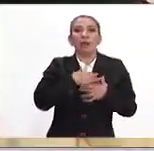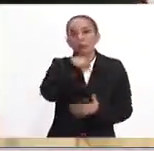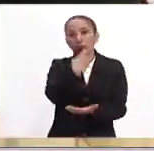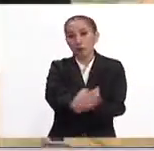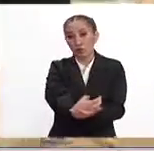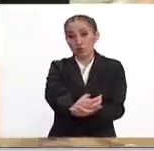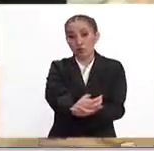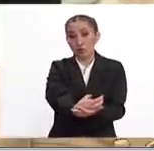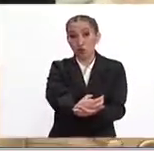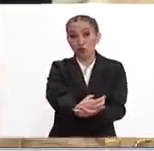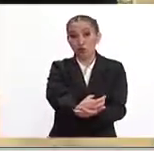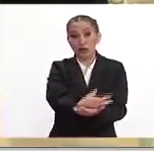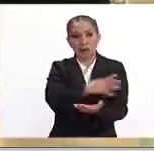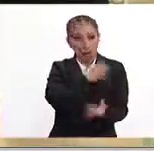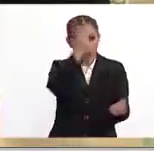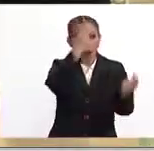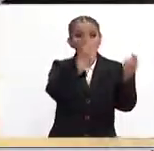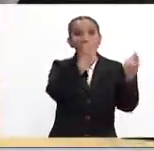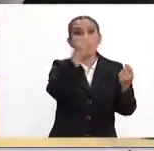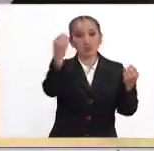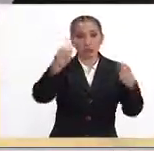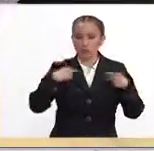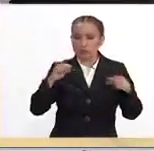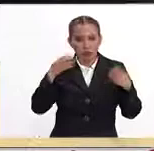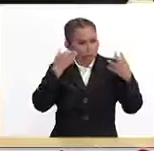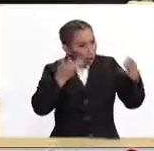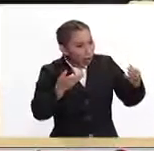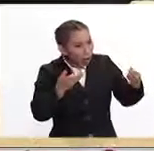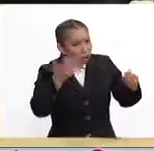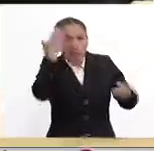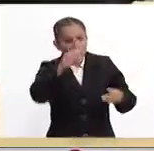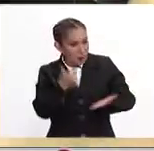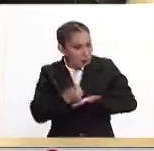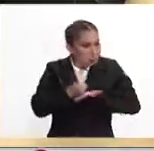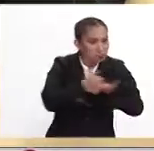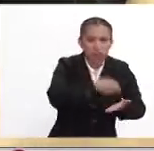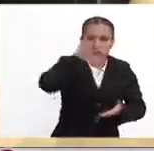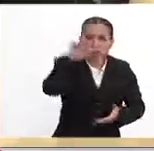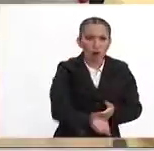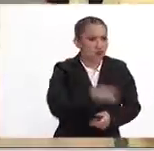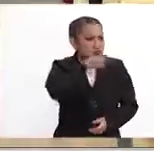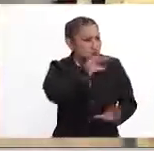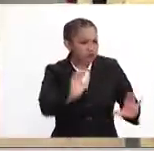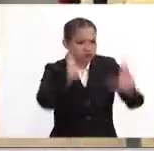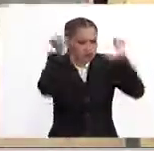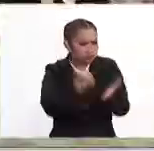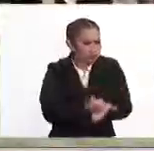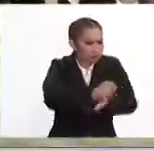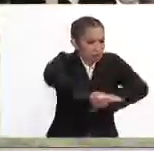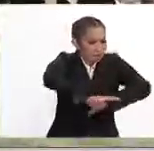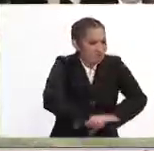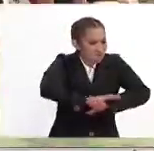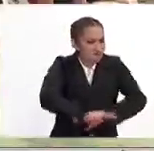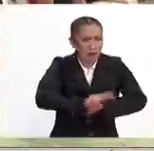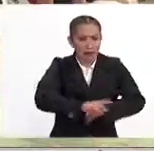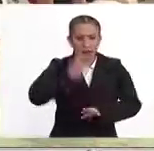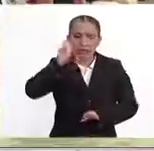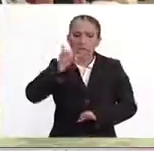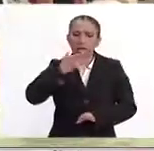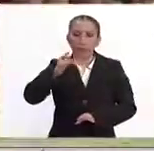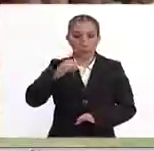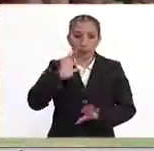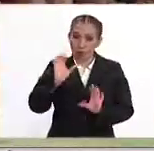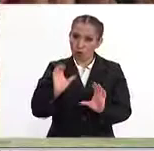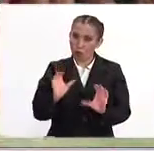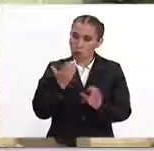y habemos varias, muchas personas que sabemos practicar esta técnica, es una técnica que se ve sencilla, pero